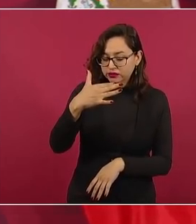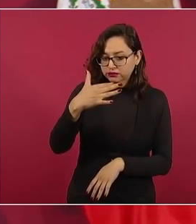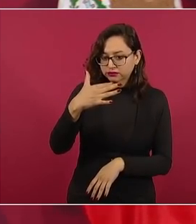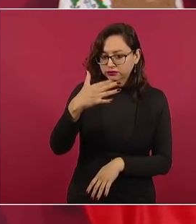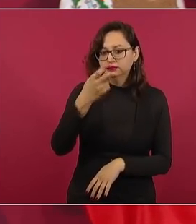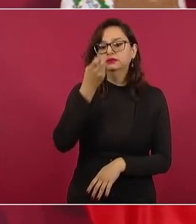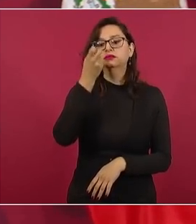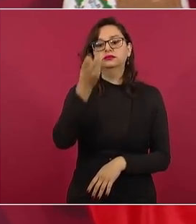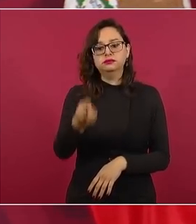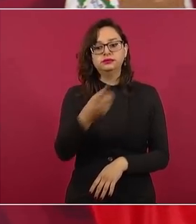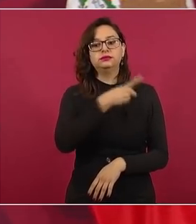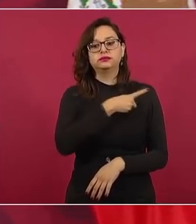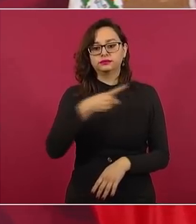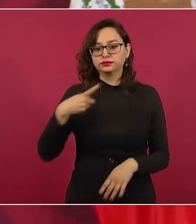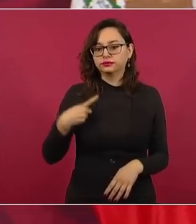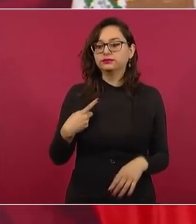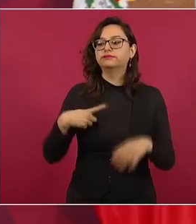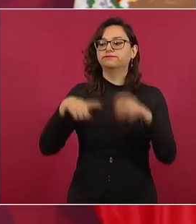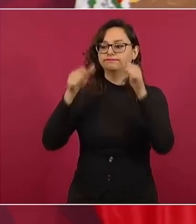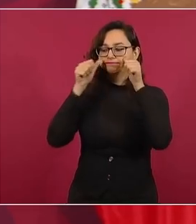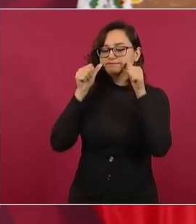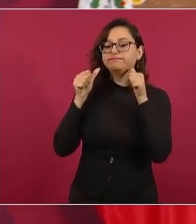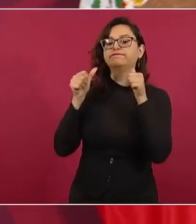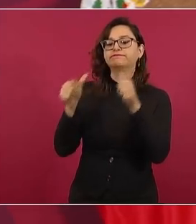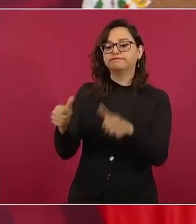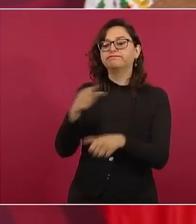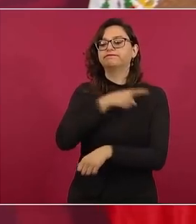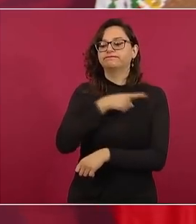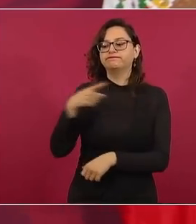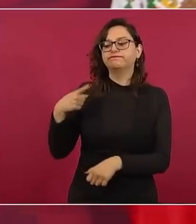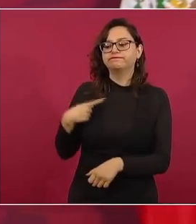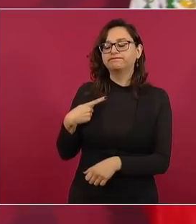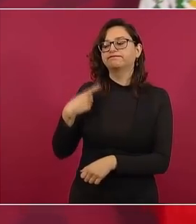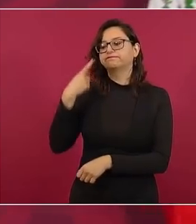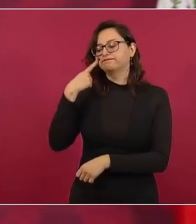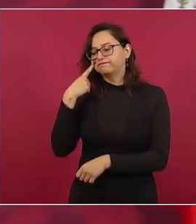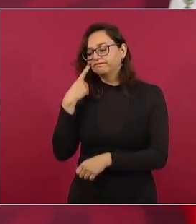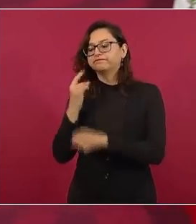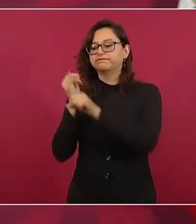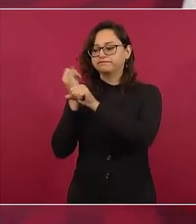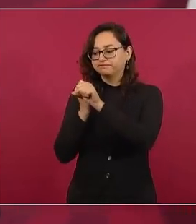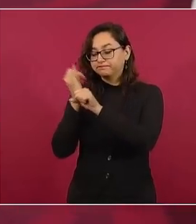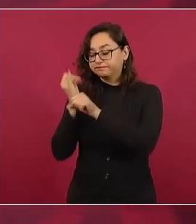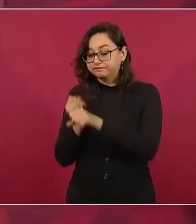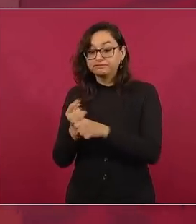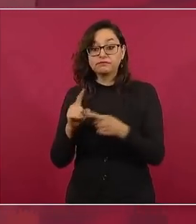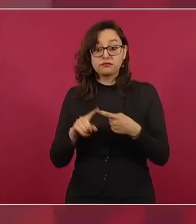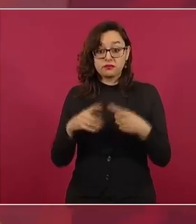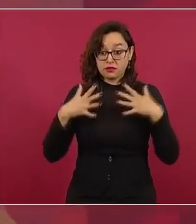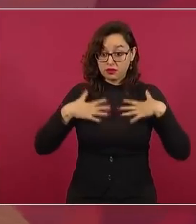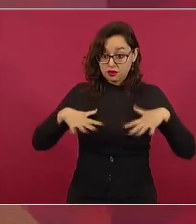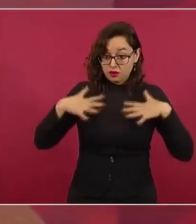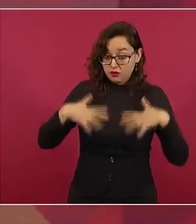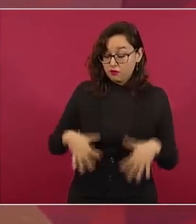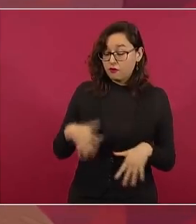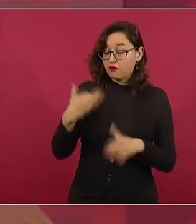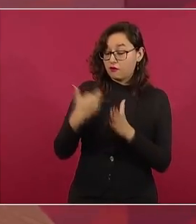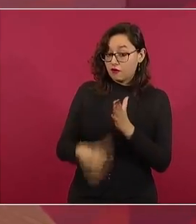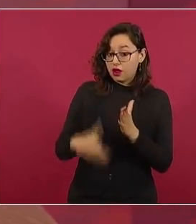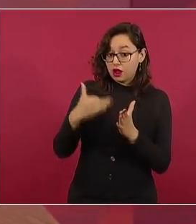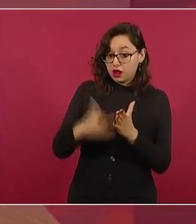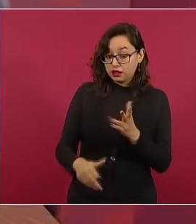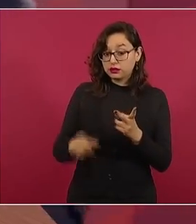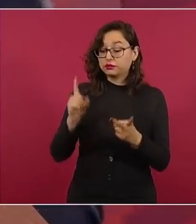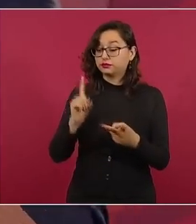Entonces, vamos a aclararlo sin ningún problema. Pero si es falta de uniformes, no les han